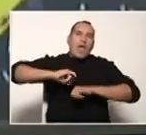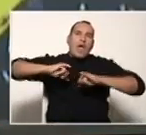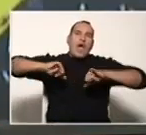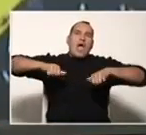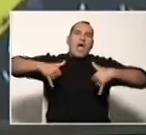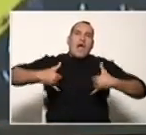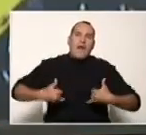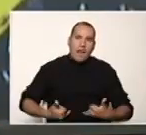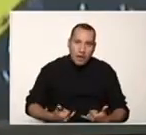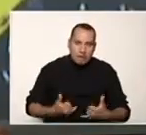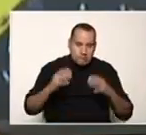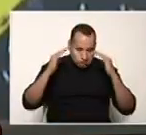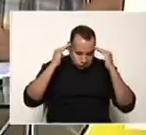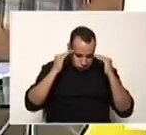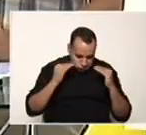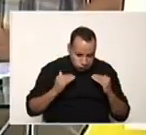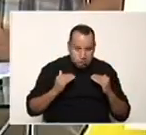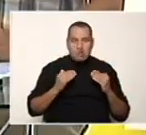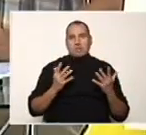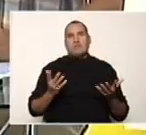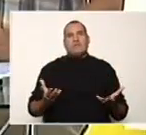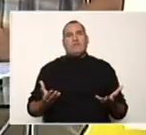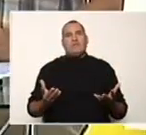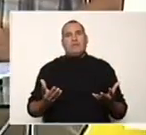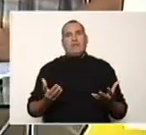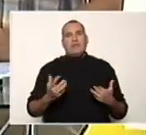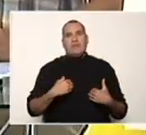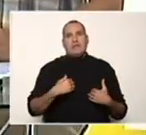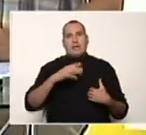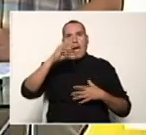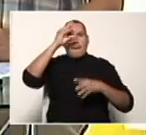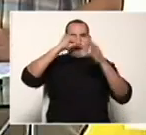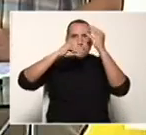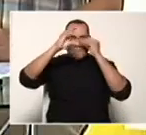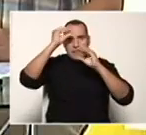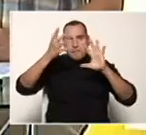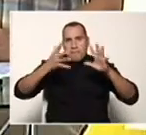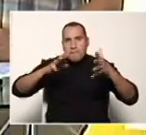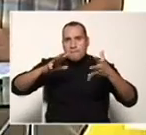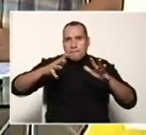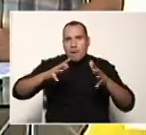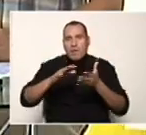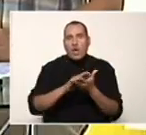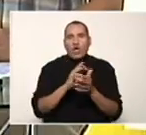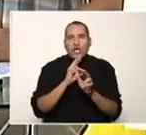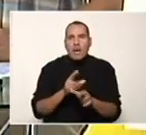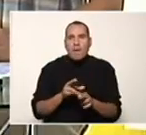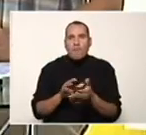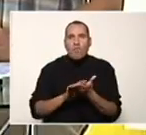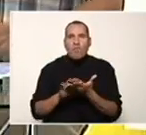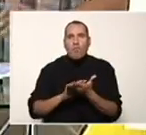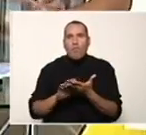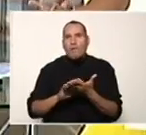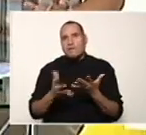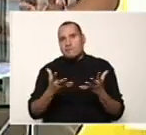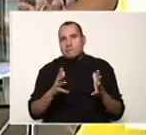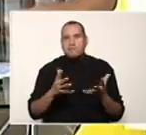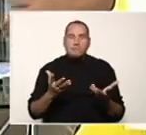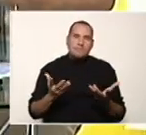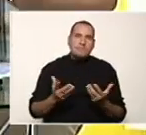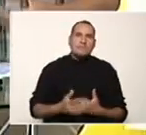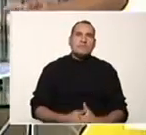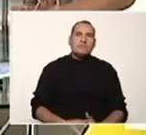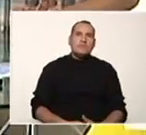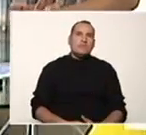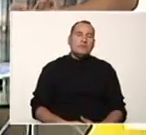luego influye, pues, en la calidad de la resolución de las operaciones matemáticas. Aunque si el estudiante,